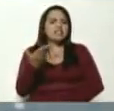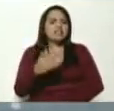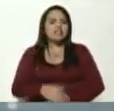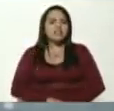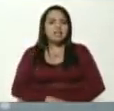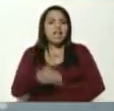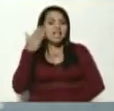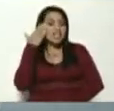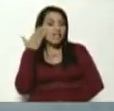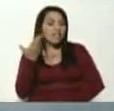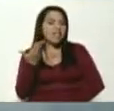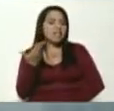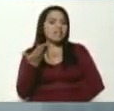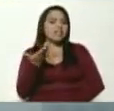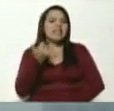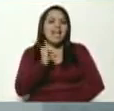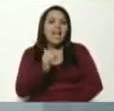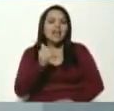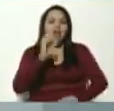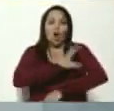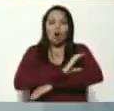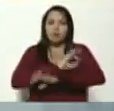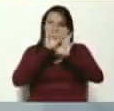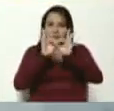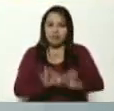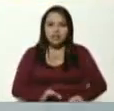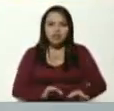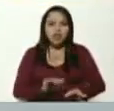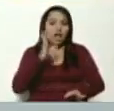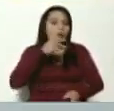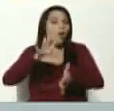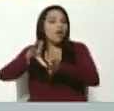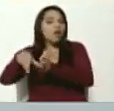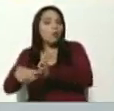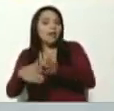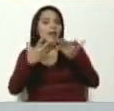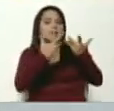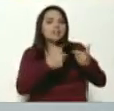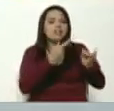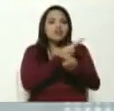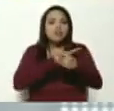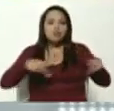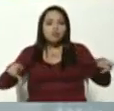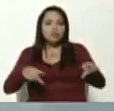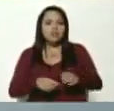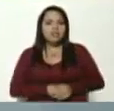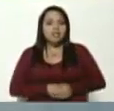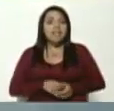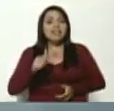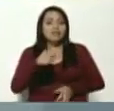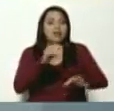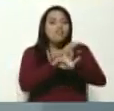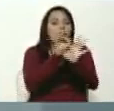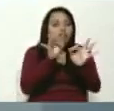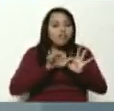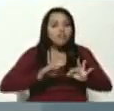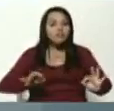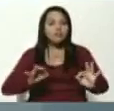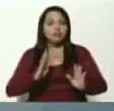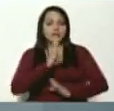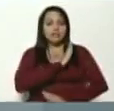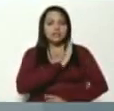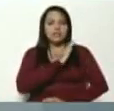conducta en la administración pública y es como una especie de herramienta que tiene